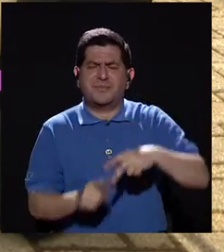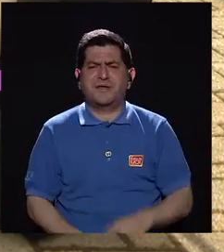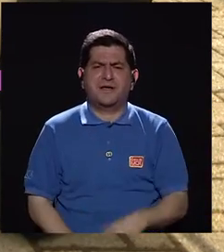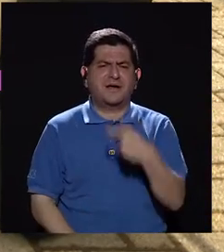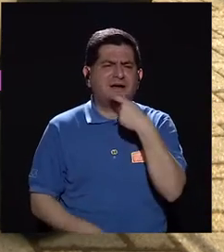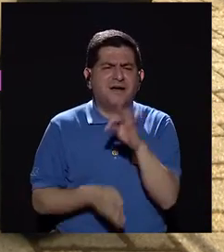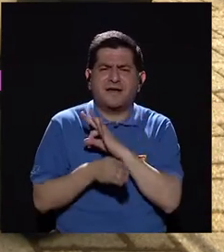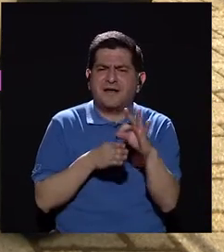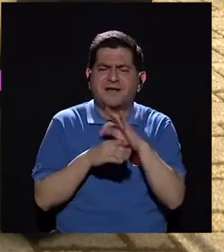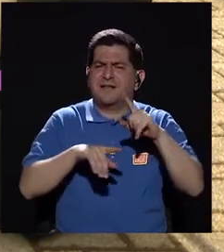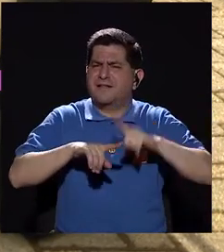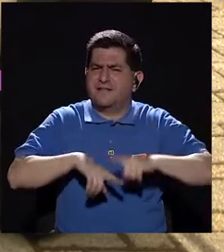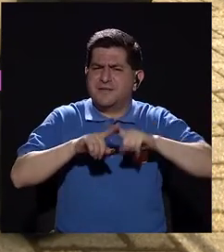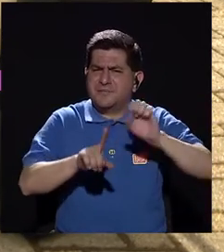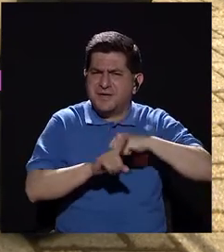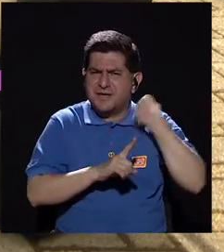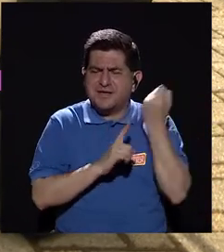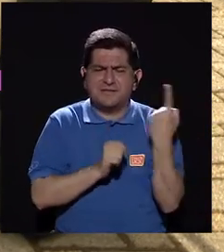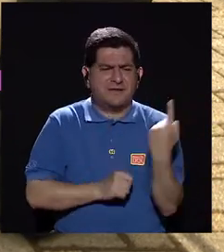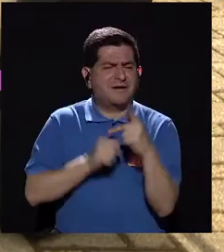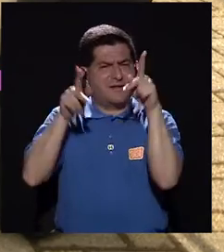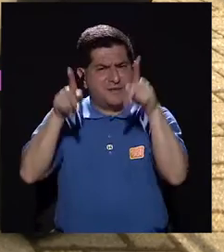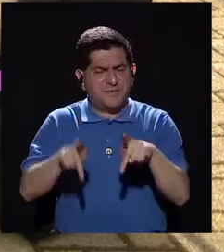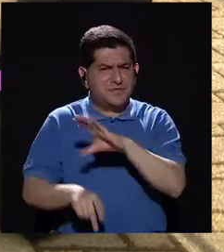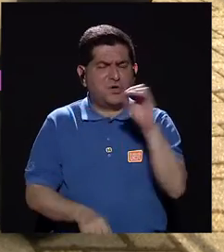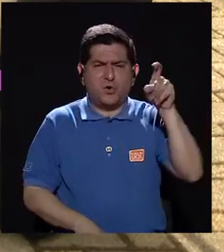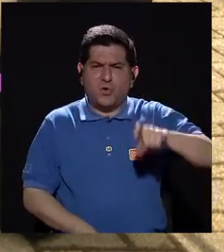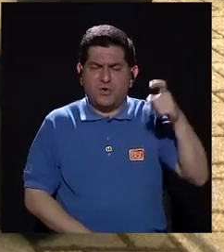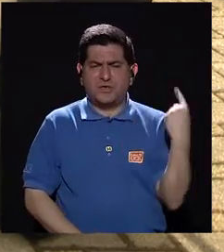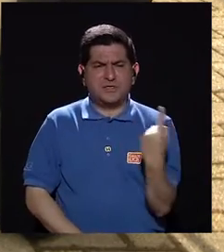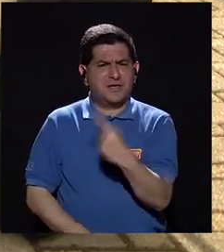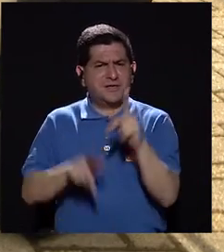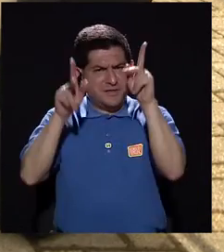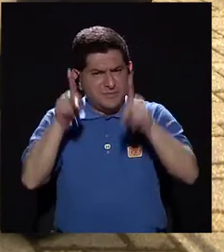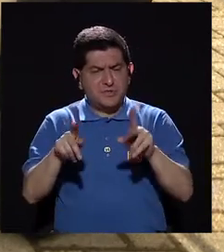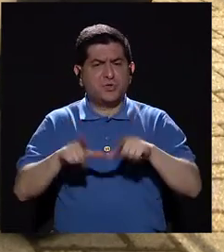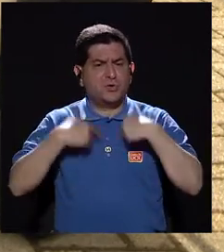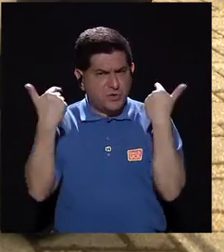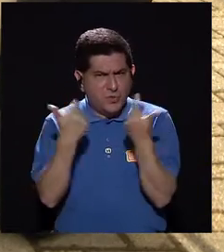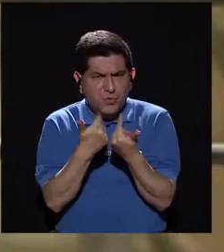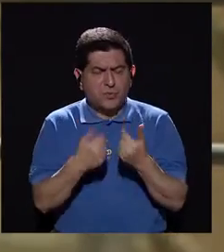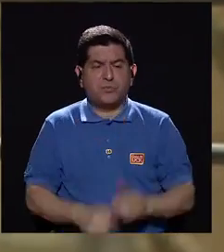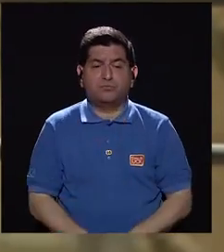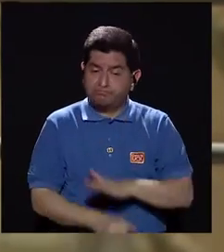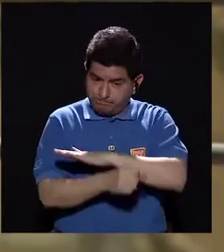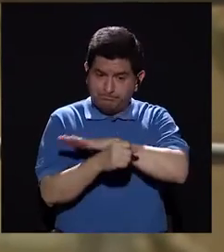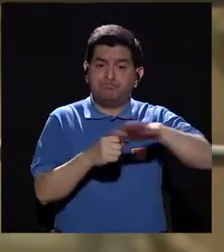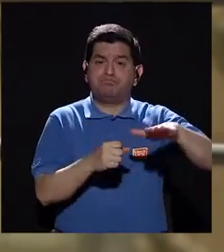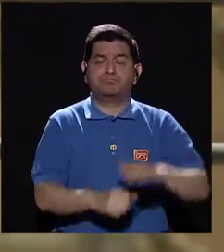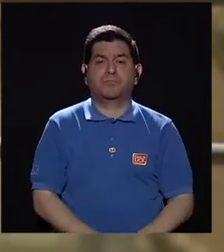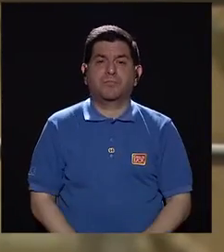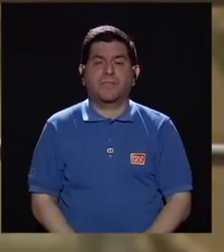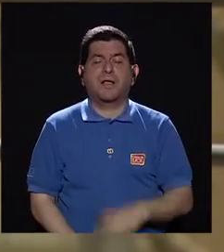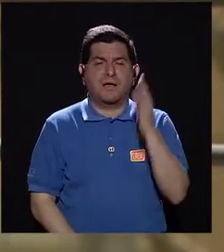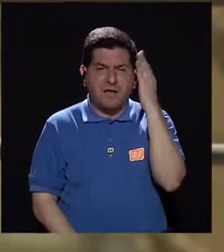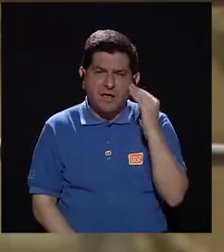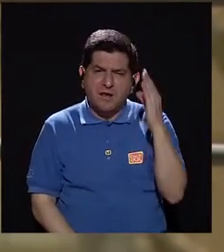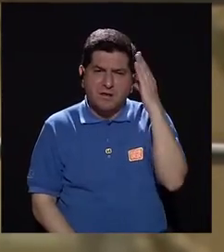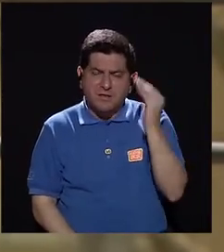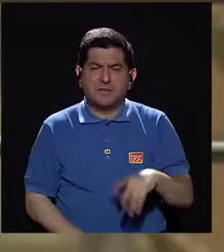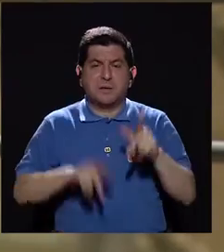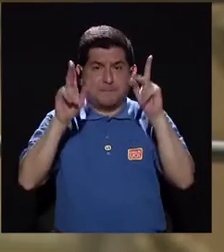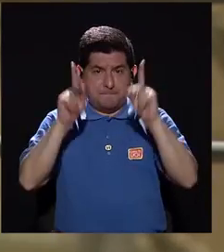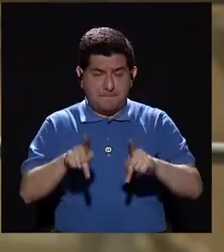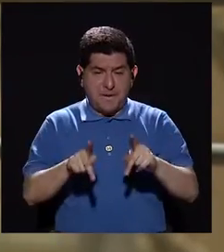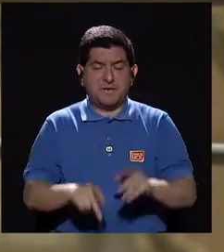risoterapia, ¿esto dependerá de la situación de cada persona o de las necesidades de cada persona o del grupo? Totalmente. Dentro de nuestra experiencia,